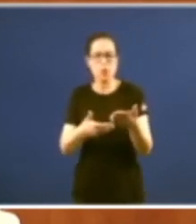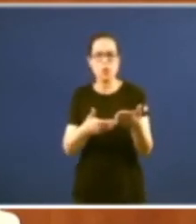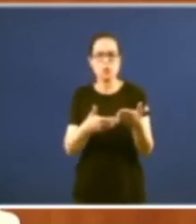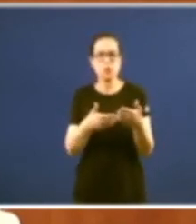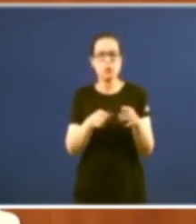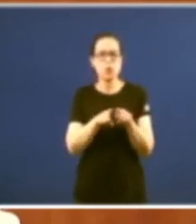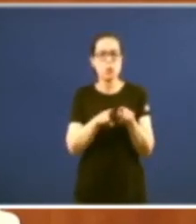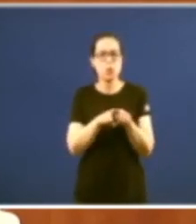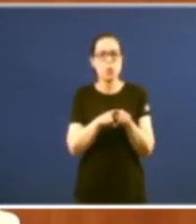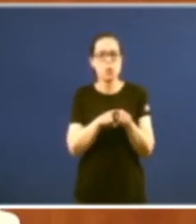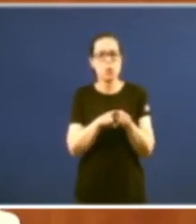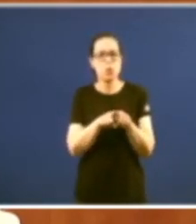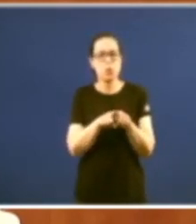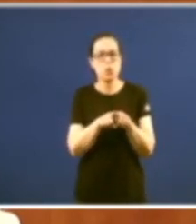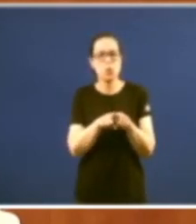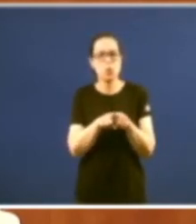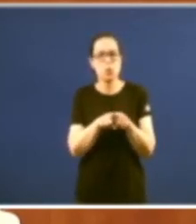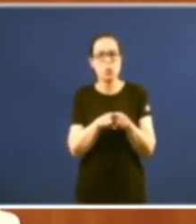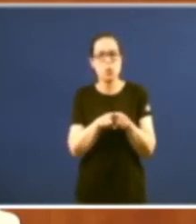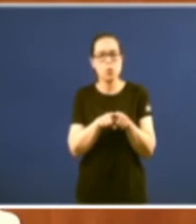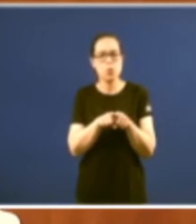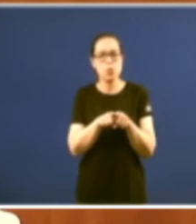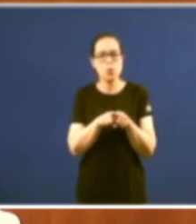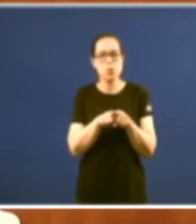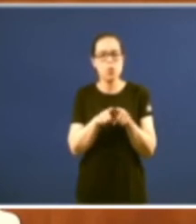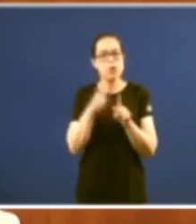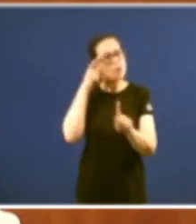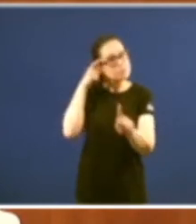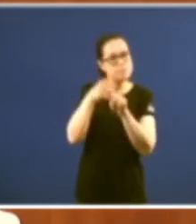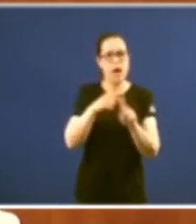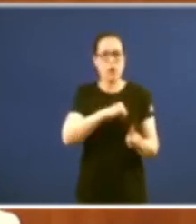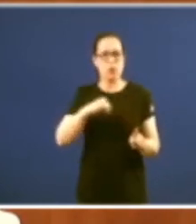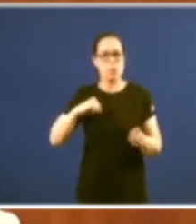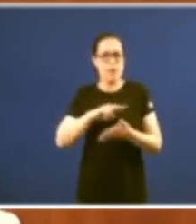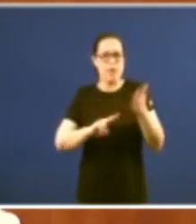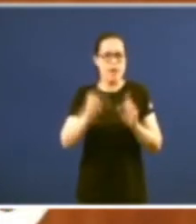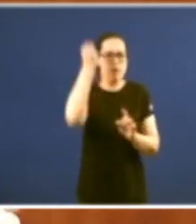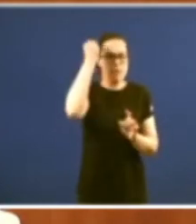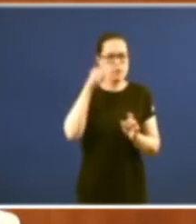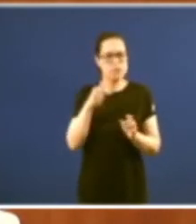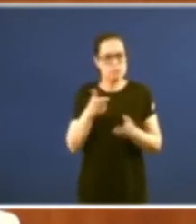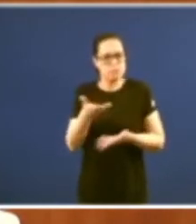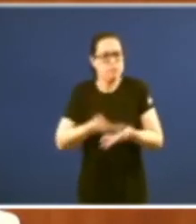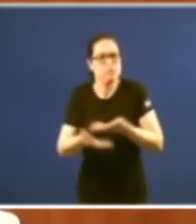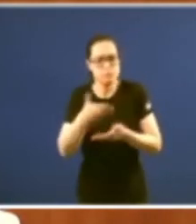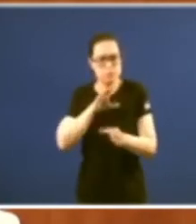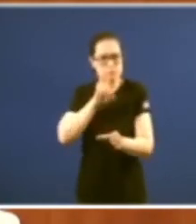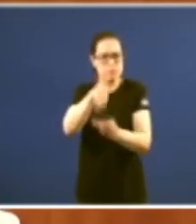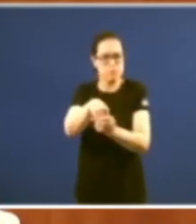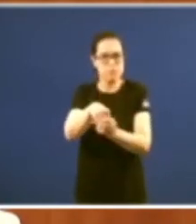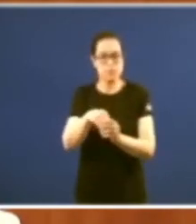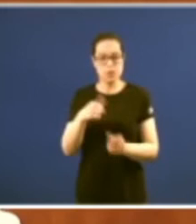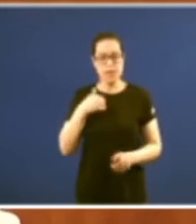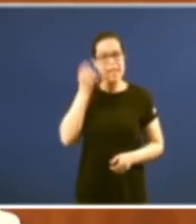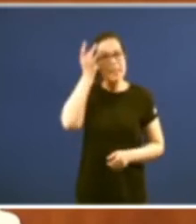da creación da autonomía de Galicia eu repasando a hemeroteca do ideal